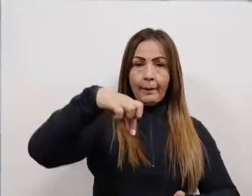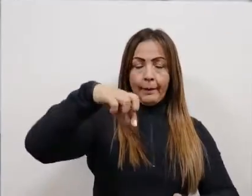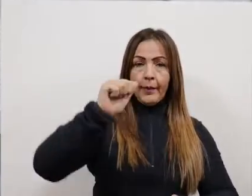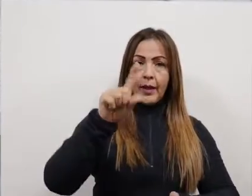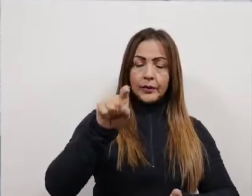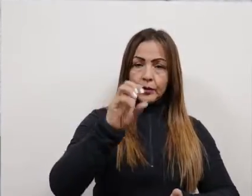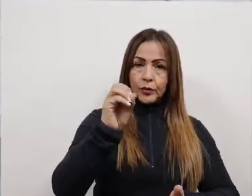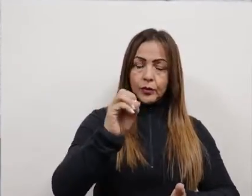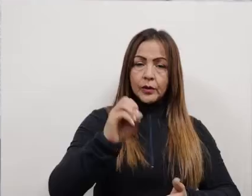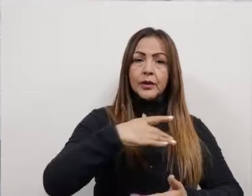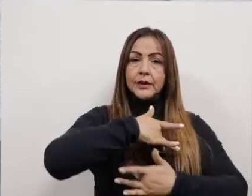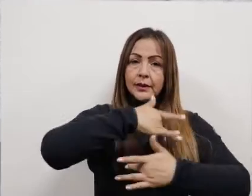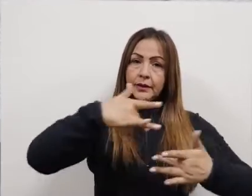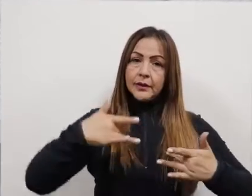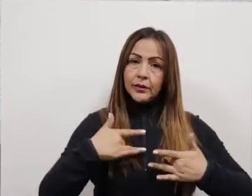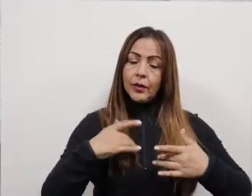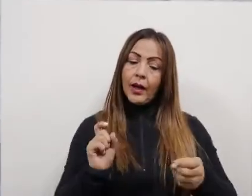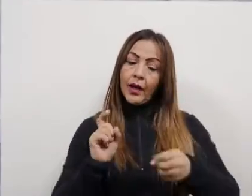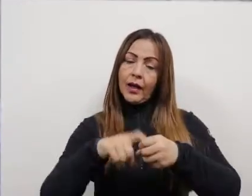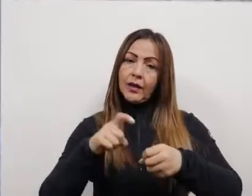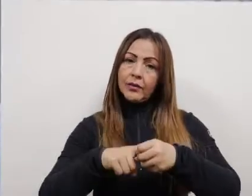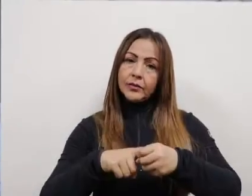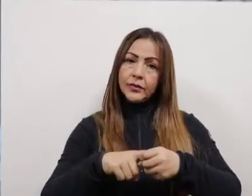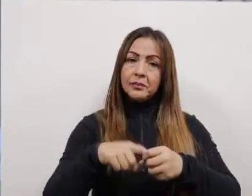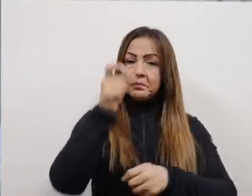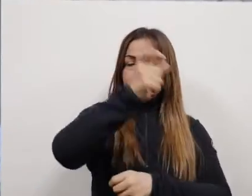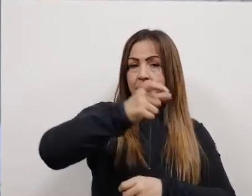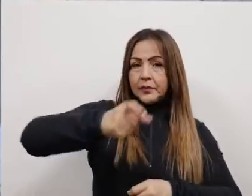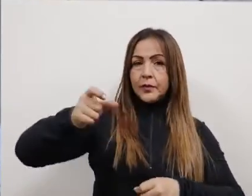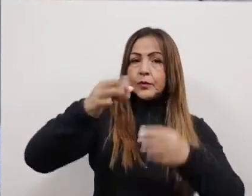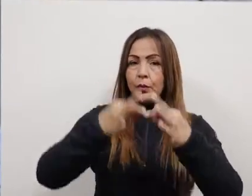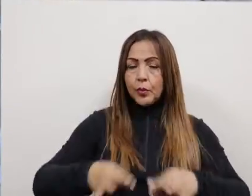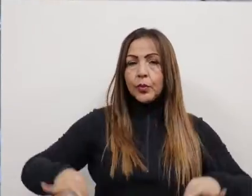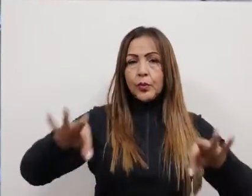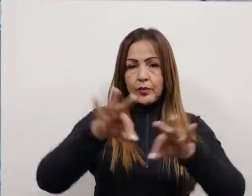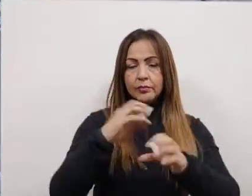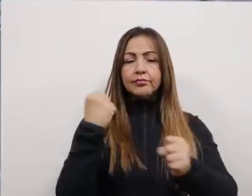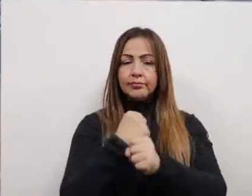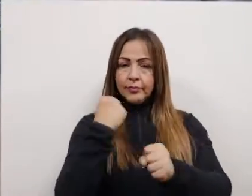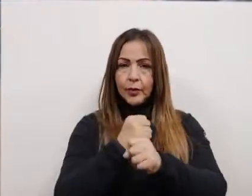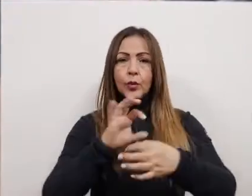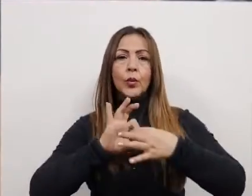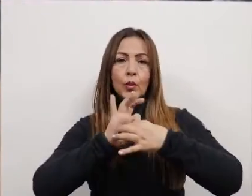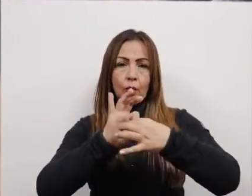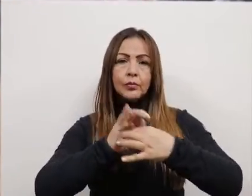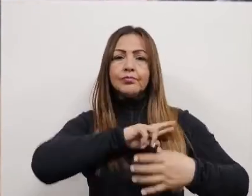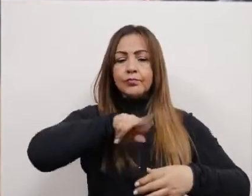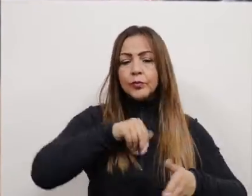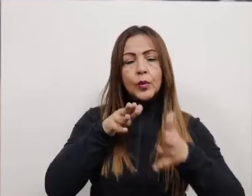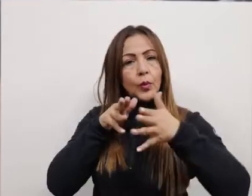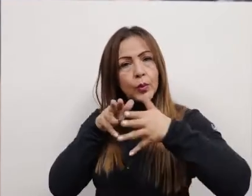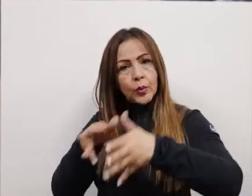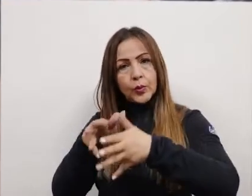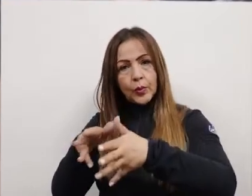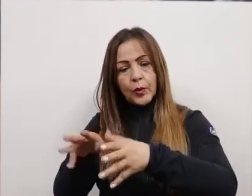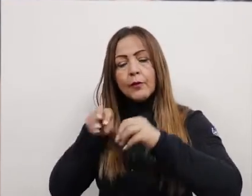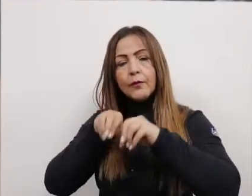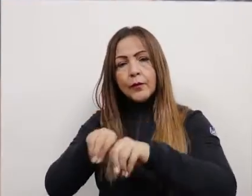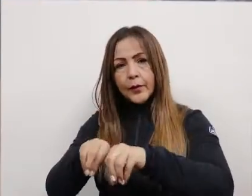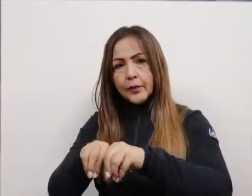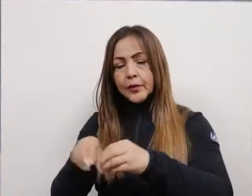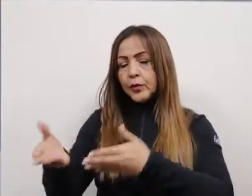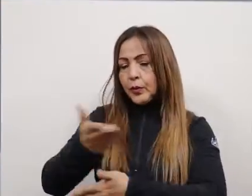el COPACO, el Consejo Territorial, la Aveduría en Salud y las Alianzas de Usuarios. Hemos realizado una labor muy importante con ellos porque los hemos